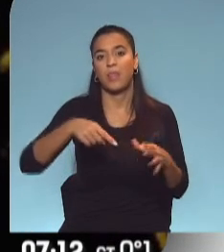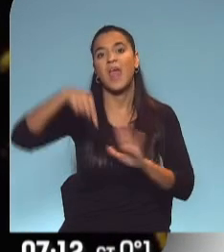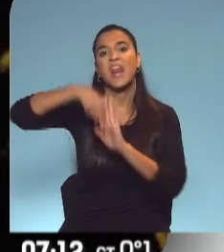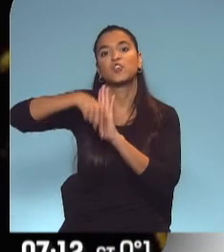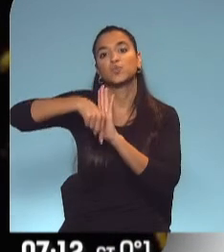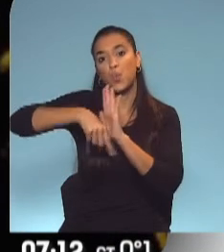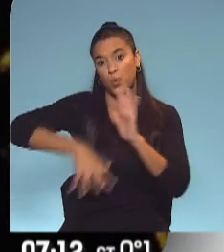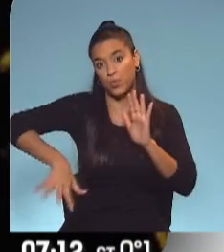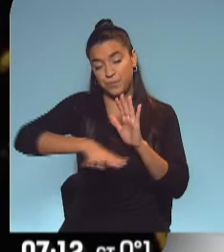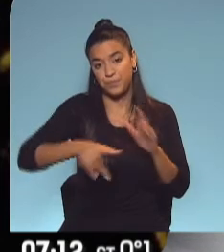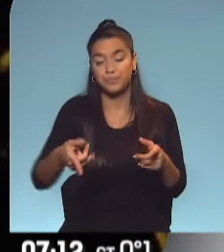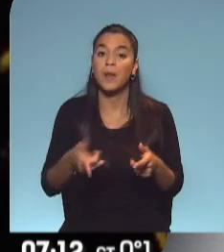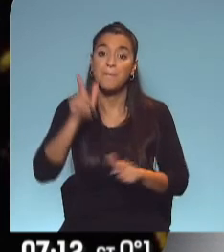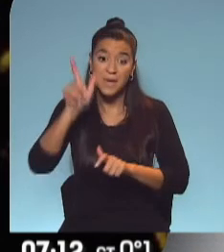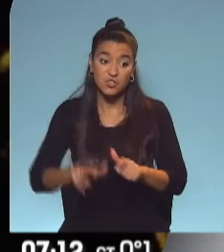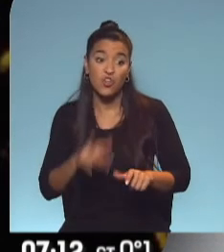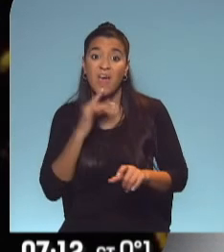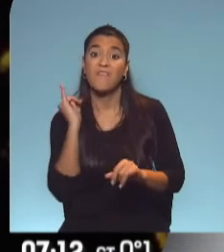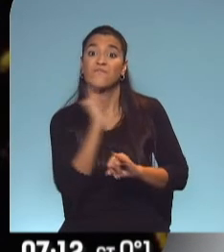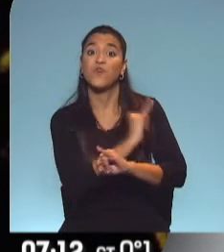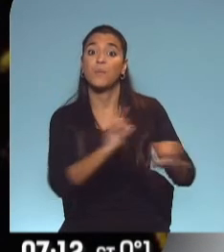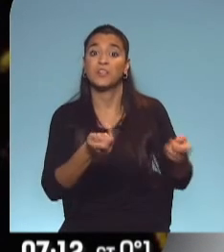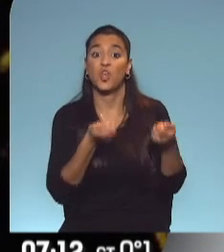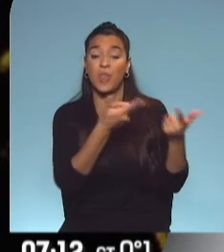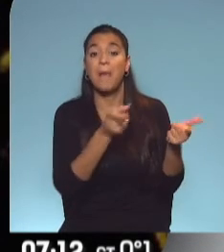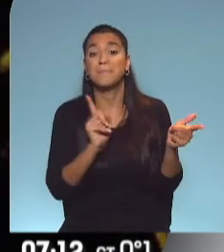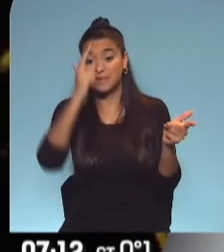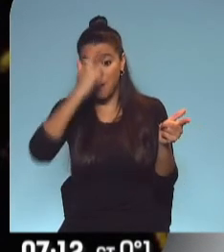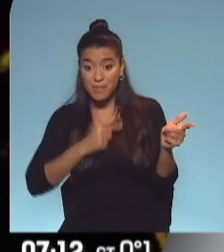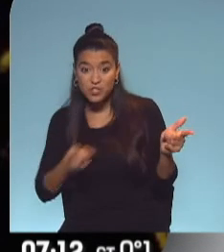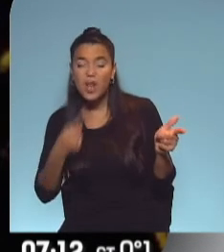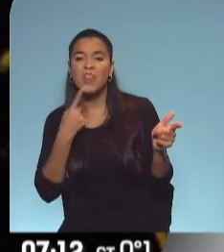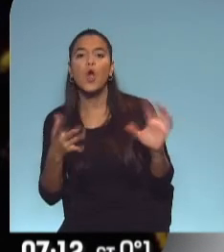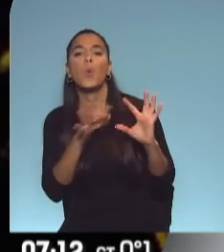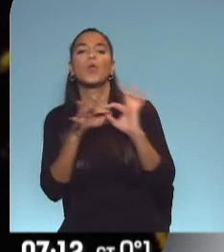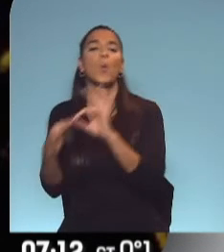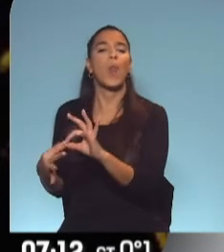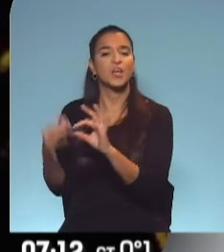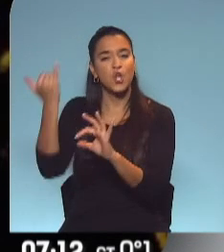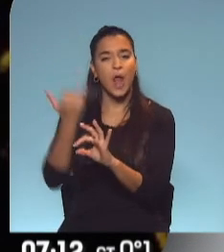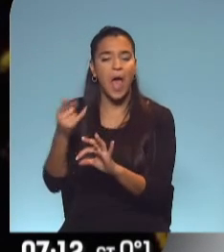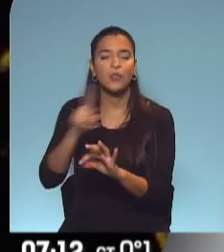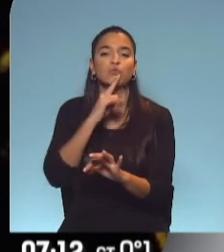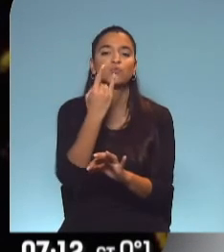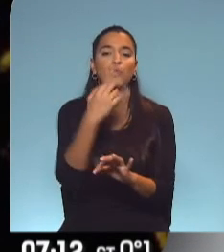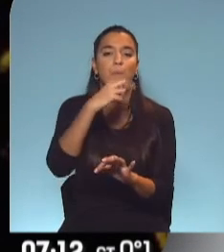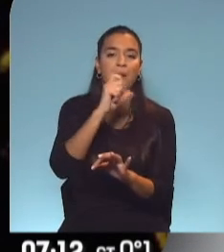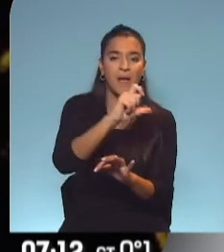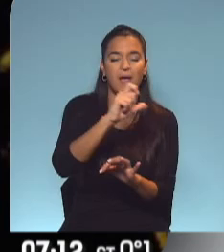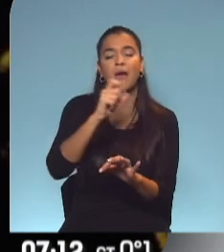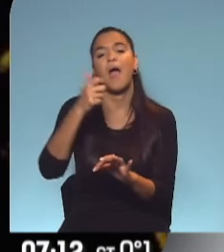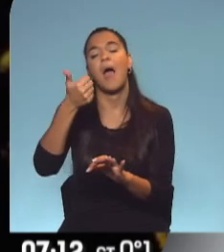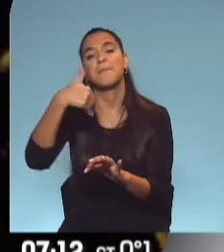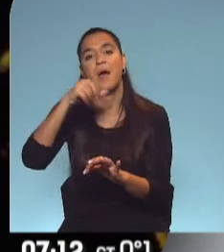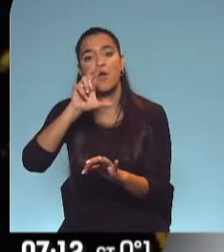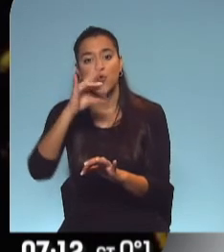La persona que proveyó esa información es la misma que dijo que había una vinculación entre la Tupac Amaru y la RAM por